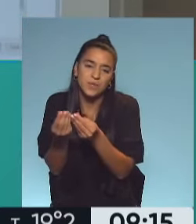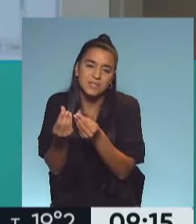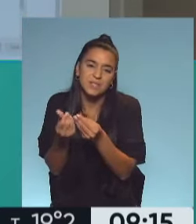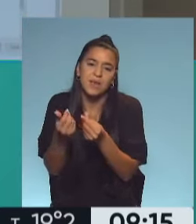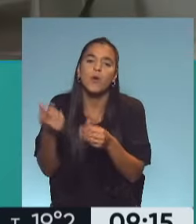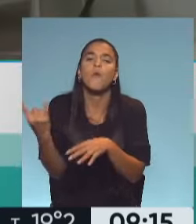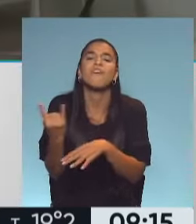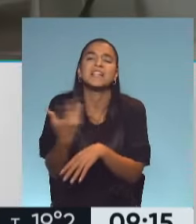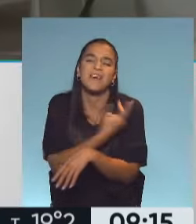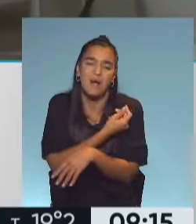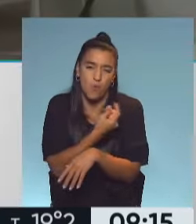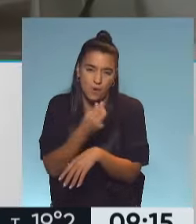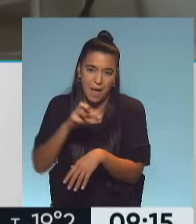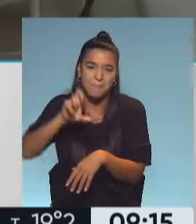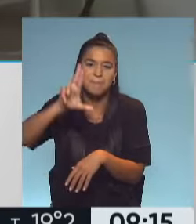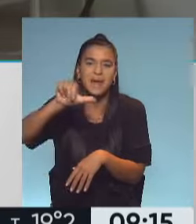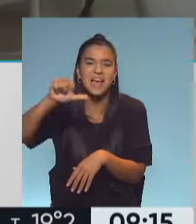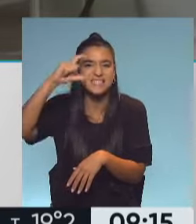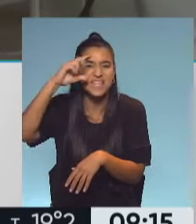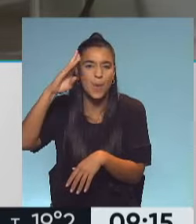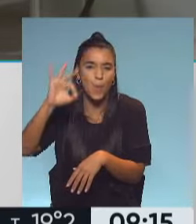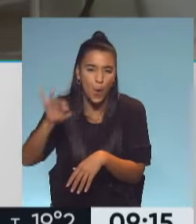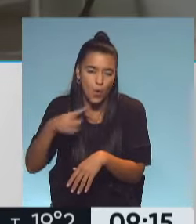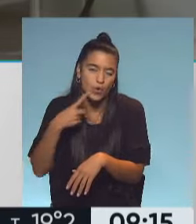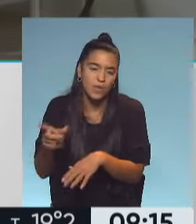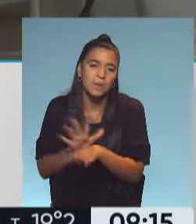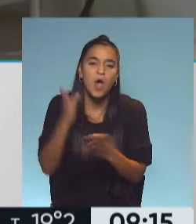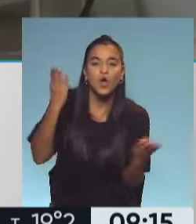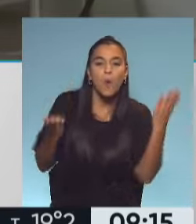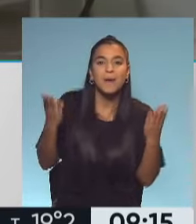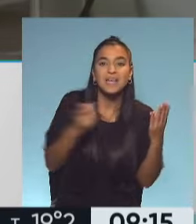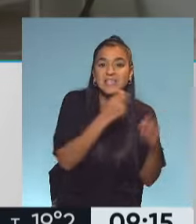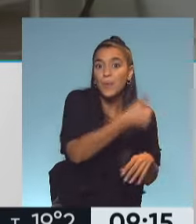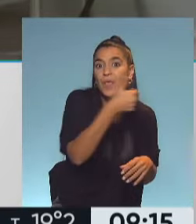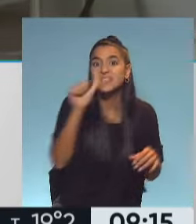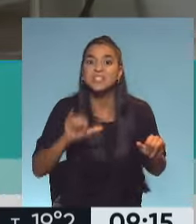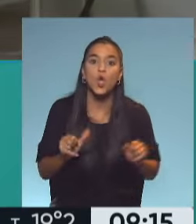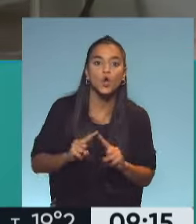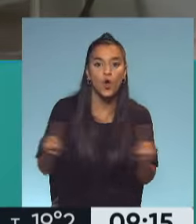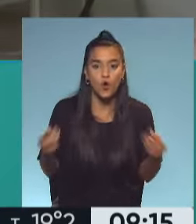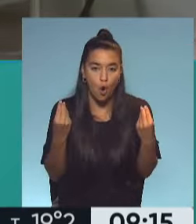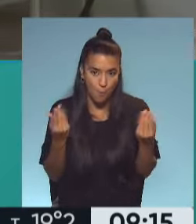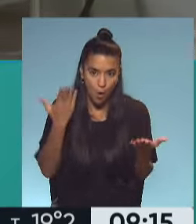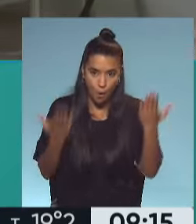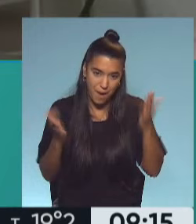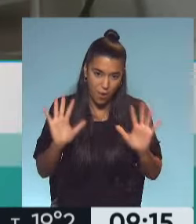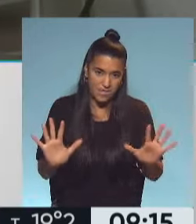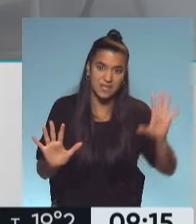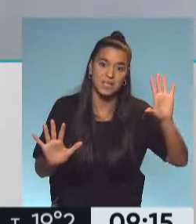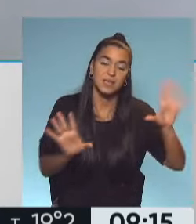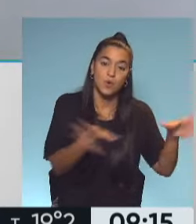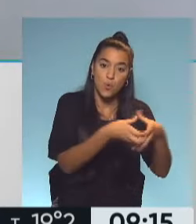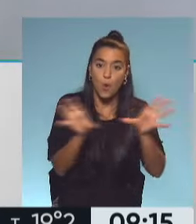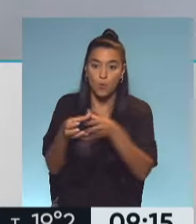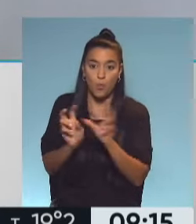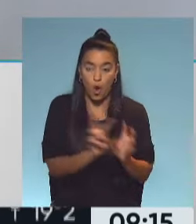falsa vacuna, ¿no cierto? Porque es la única forma que tengo para comparar si sirve o no sirve una vacuna. Entonces, cuando al